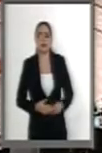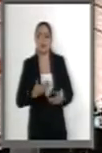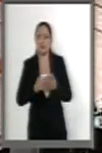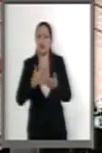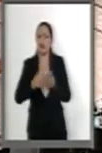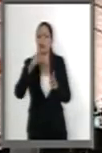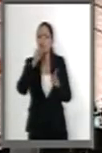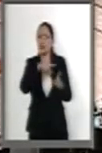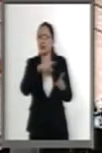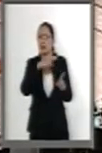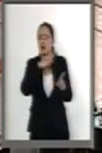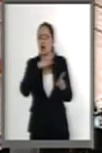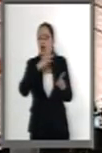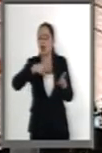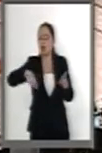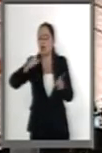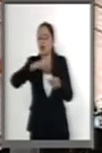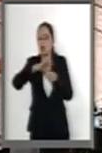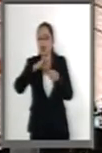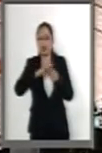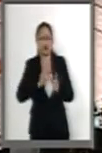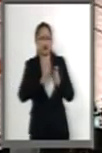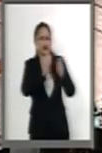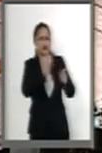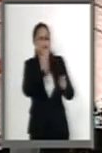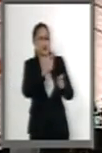nombramiento...